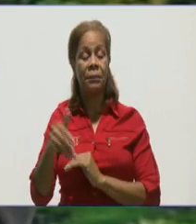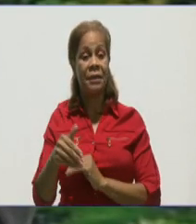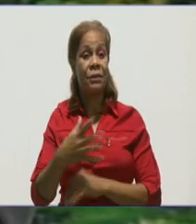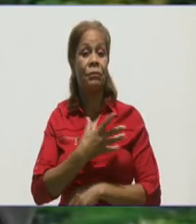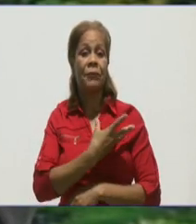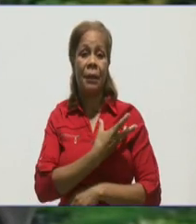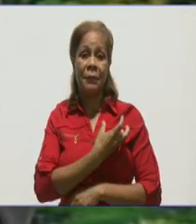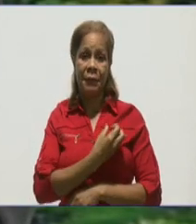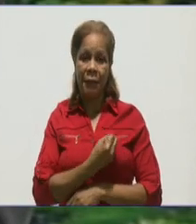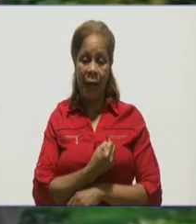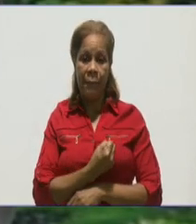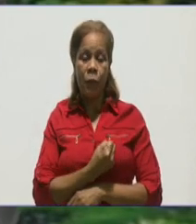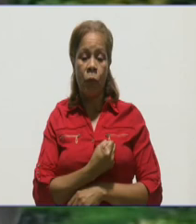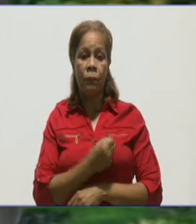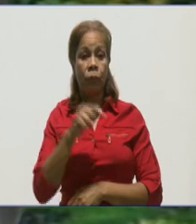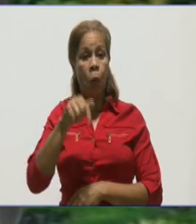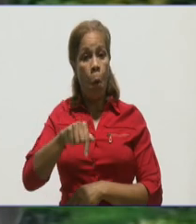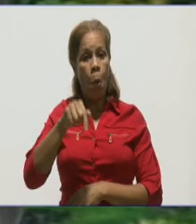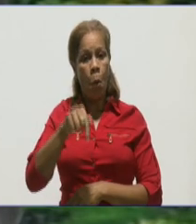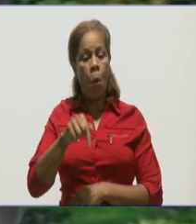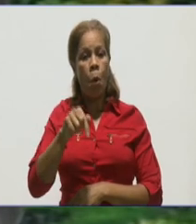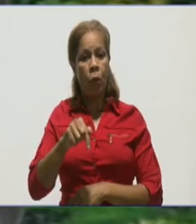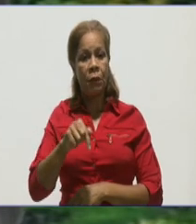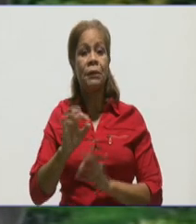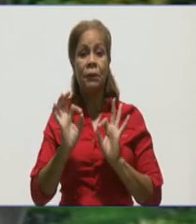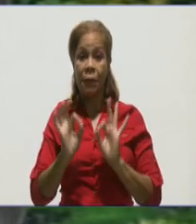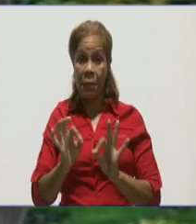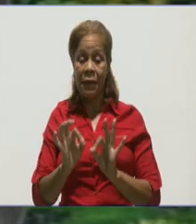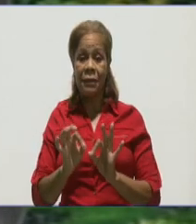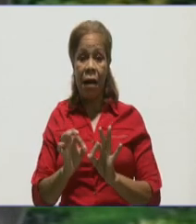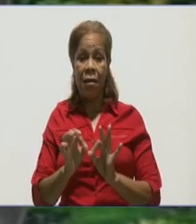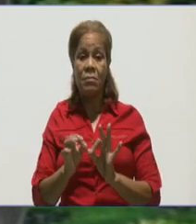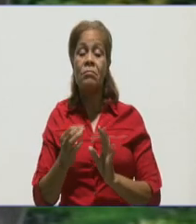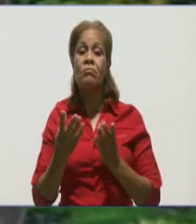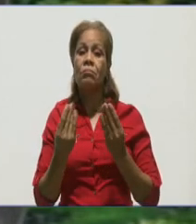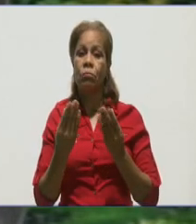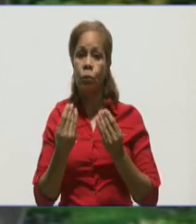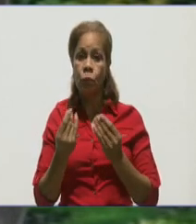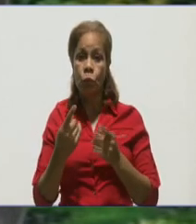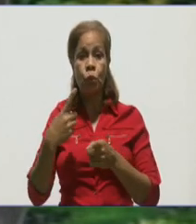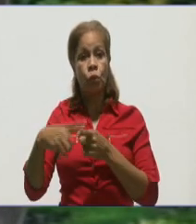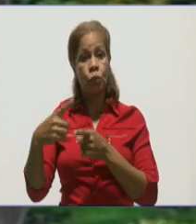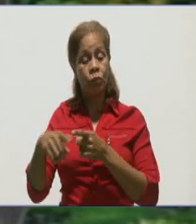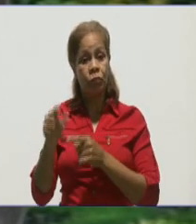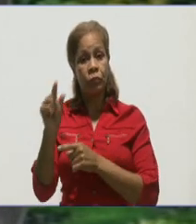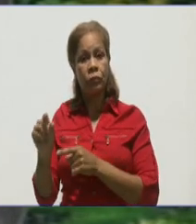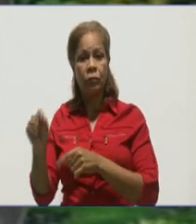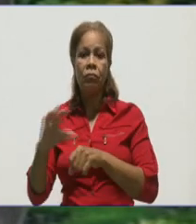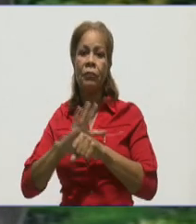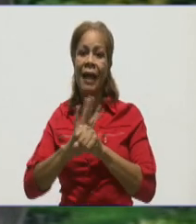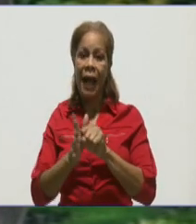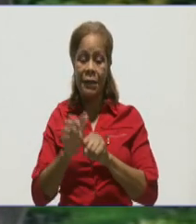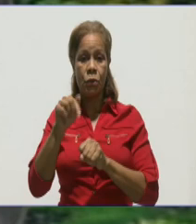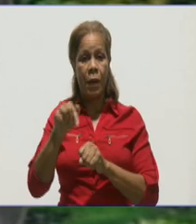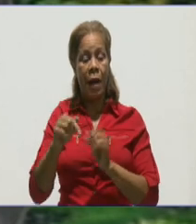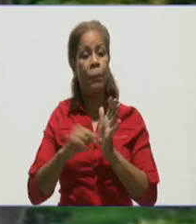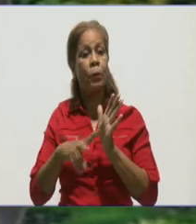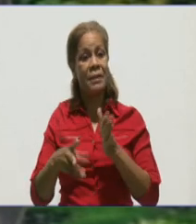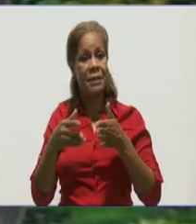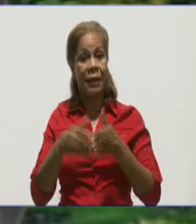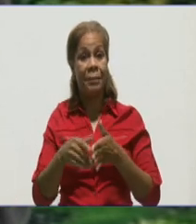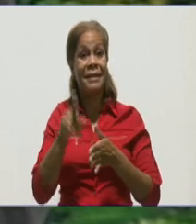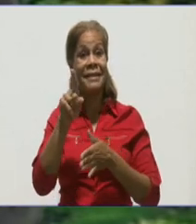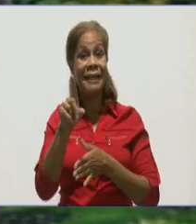ciertamente de corazón, pues esta cifra que hoy reporta la provincia de Granma, 127 casos